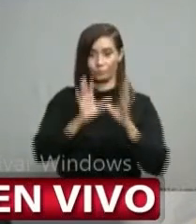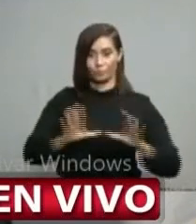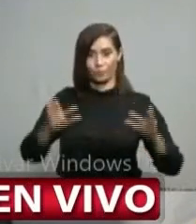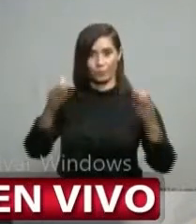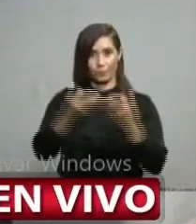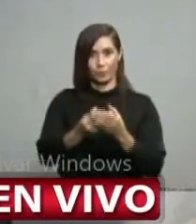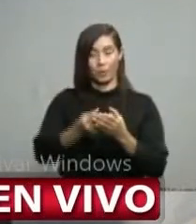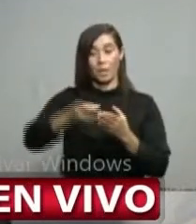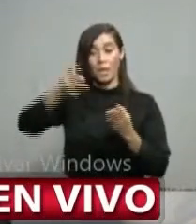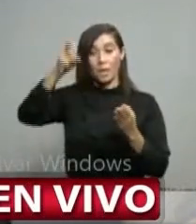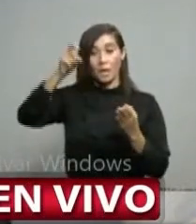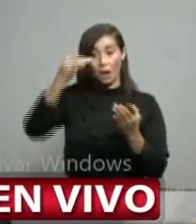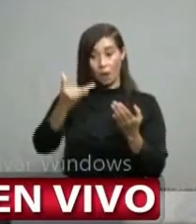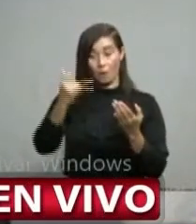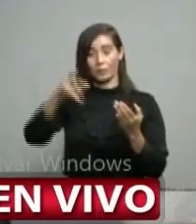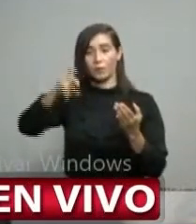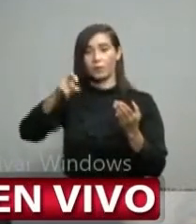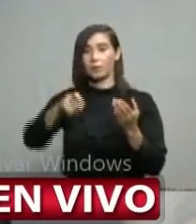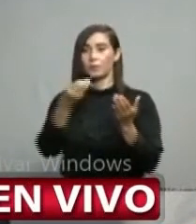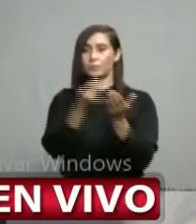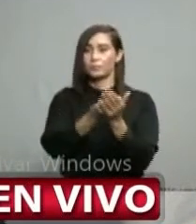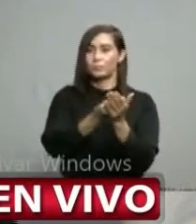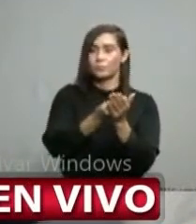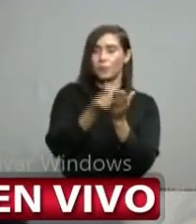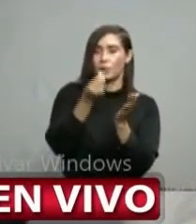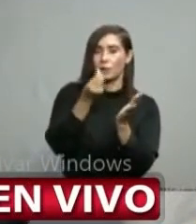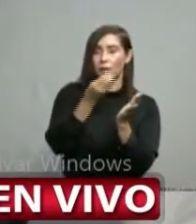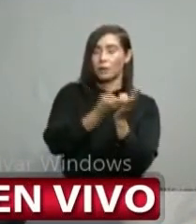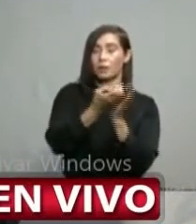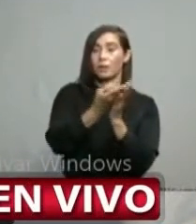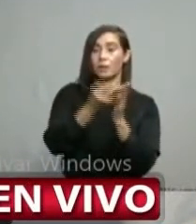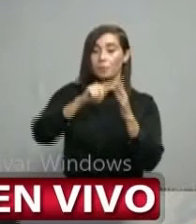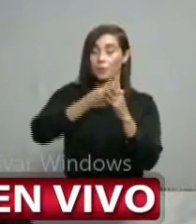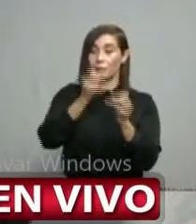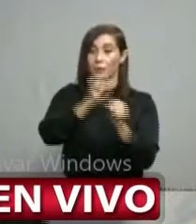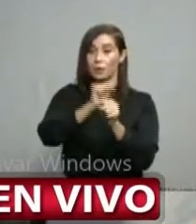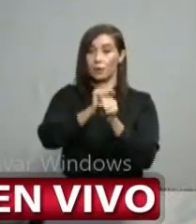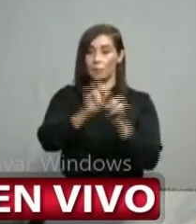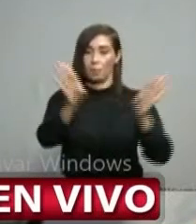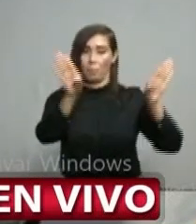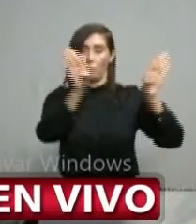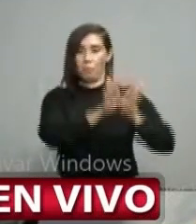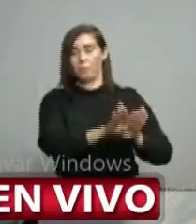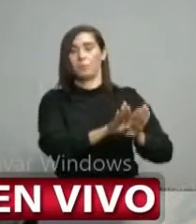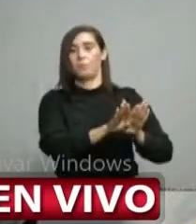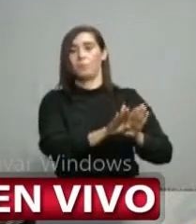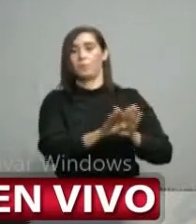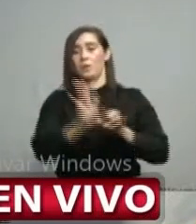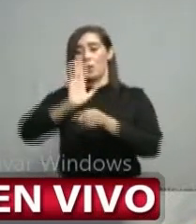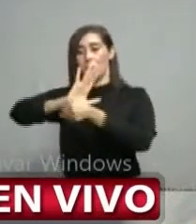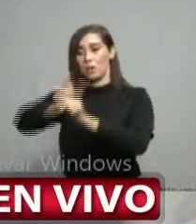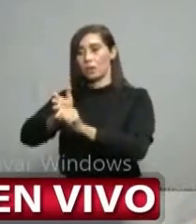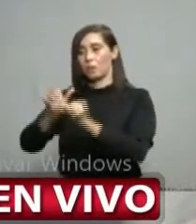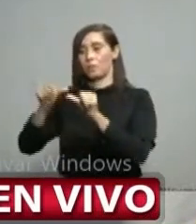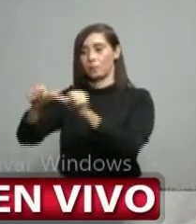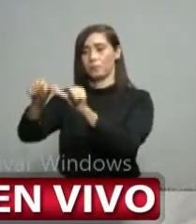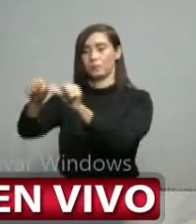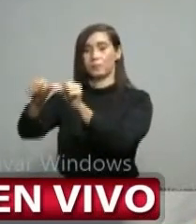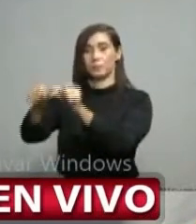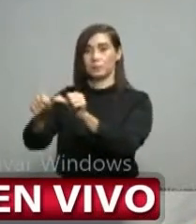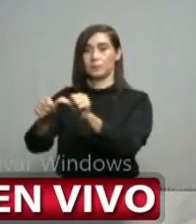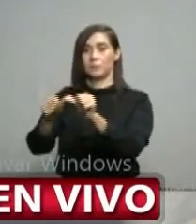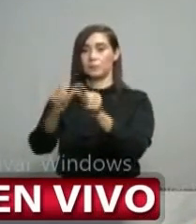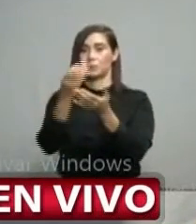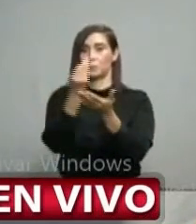hay que levantar la economía porque no nos vamos a encerrar a esperar que el COVID se desaparezca y